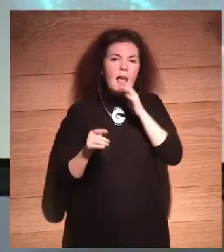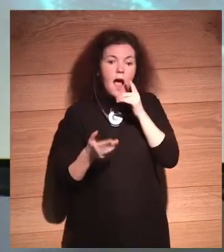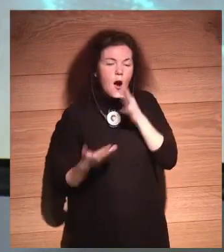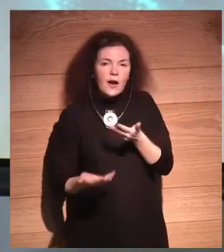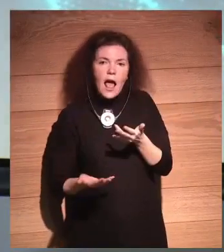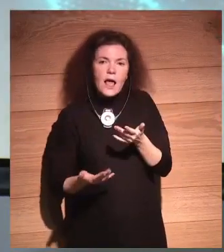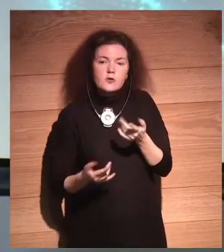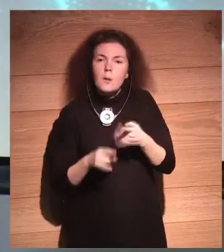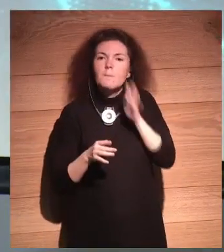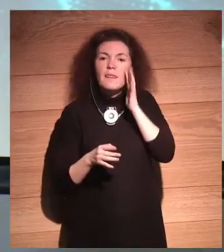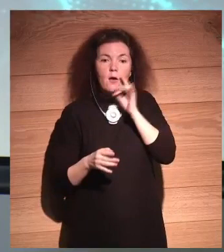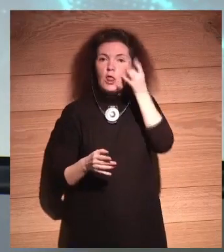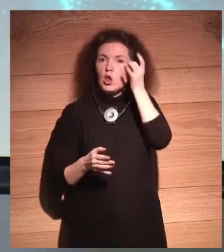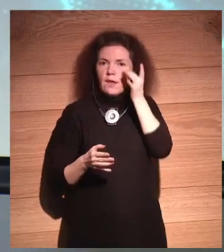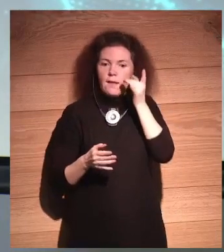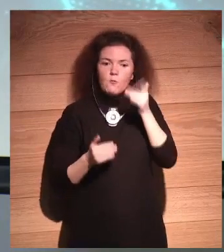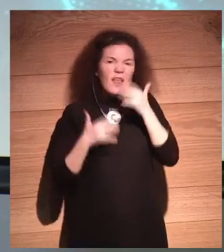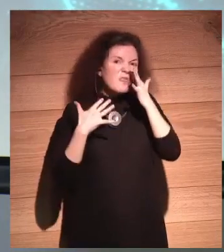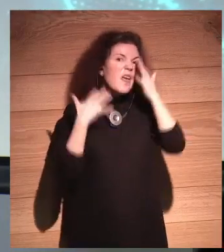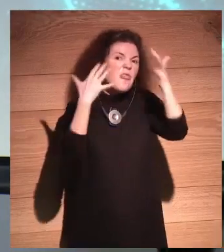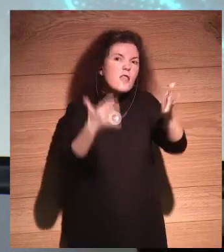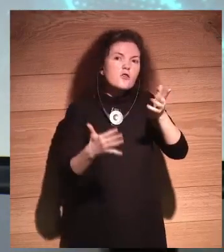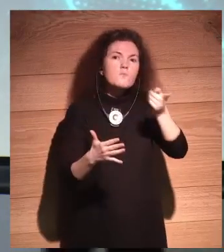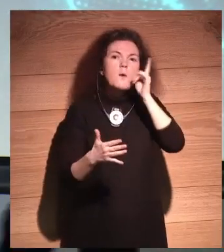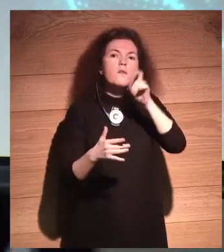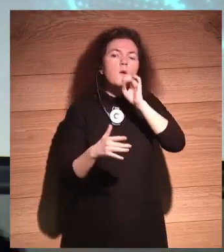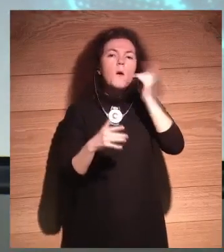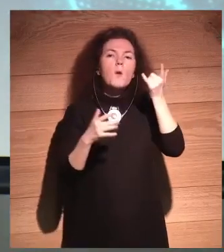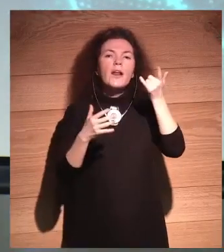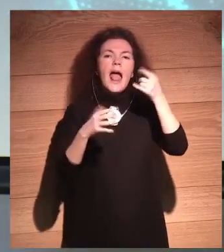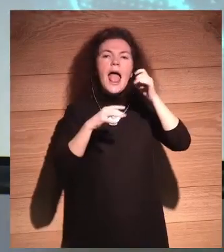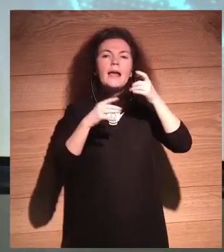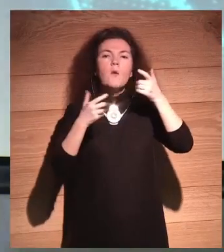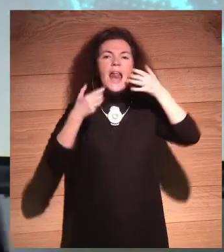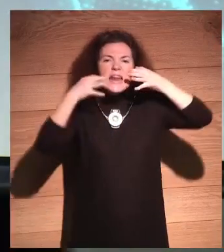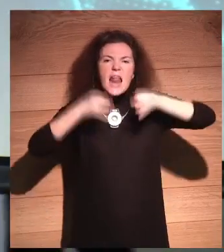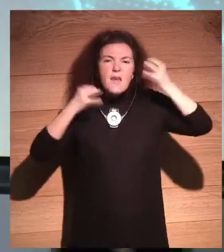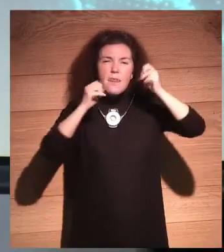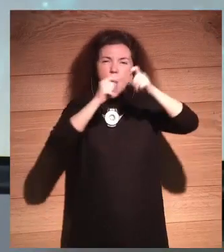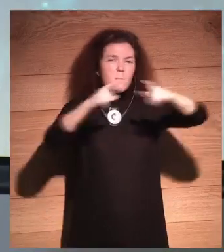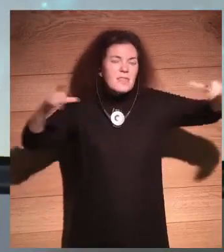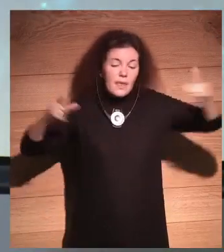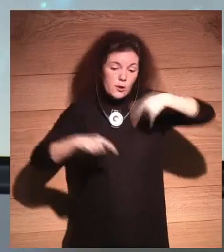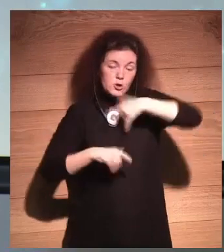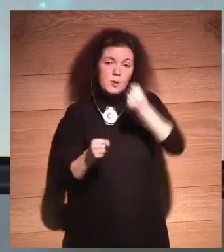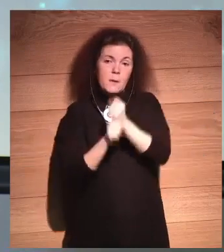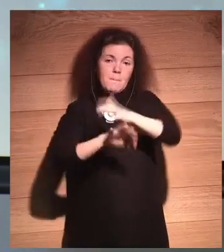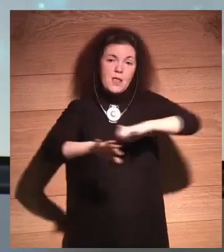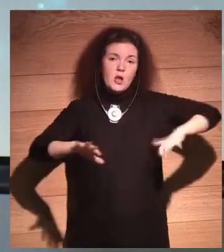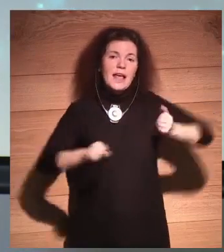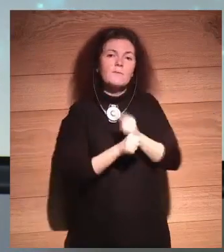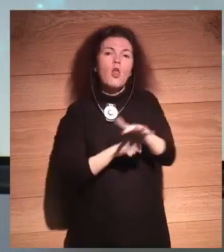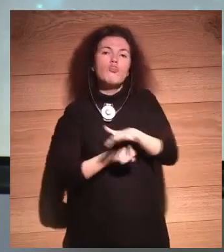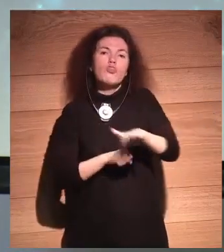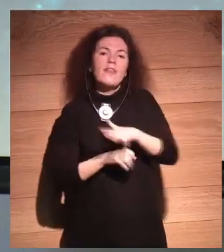eso será una tontería comparado con lo que vamos a ver dentro de 10 años con la realidad aumentada y la mayoría de nosotros trabajaremos en un